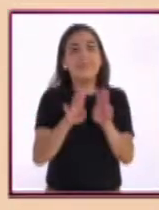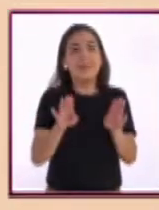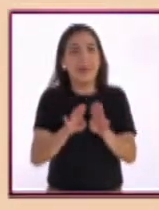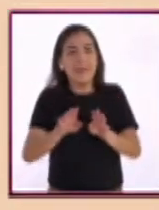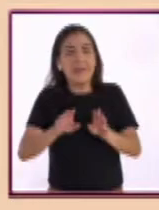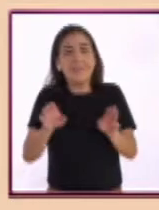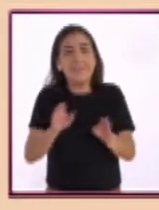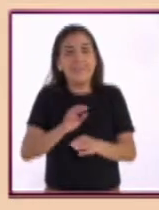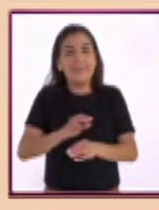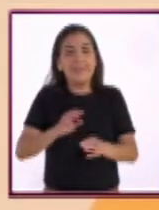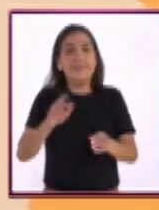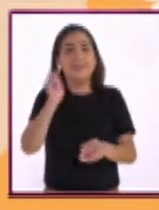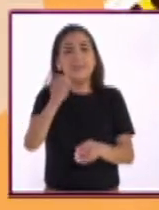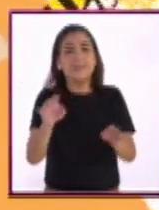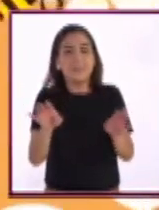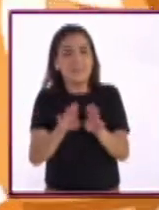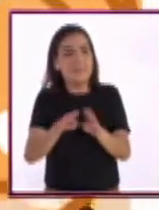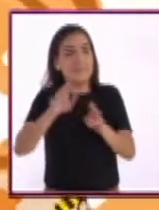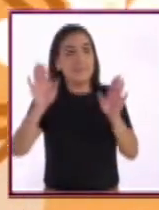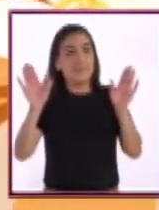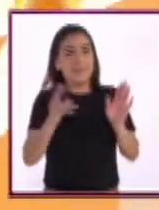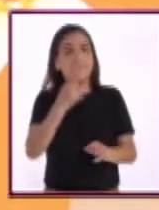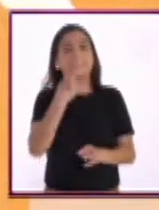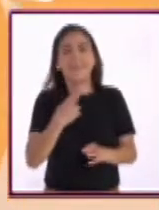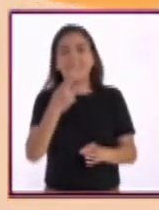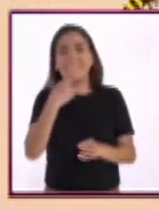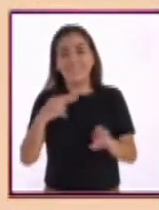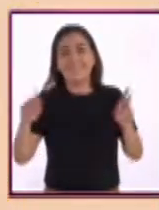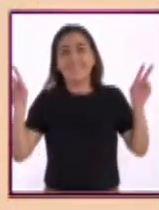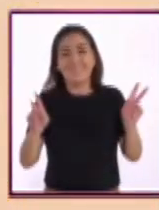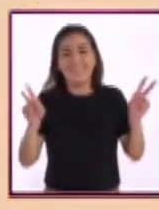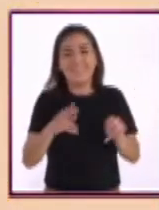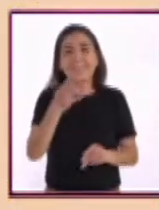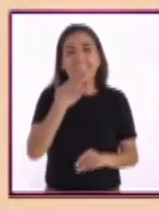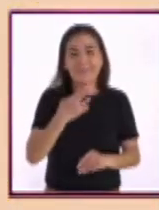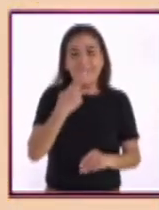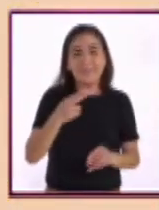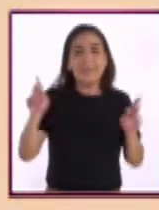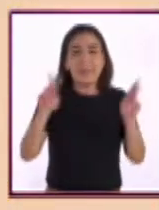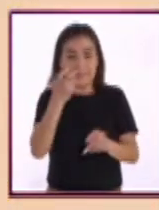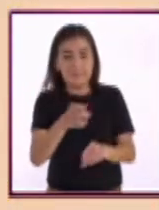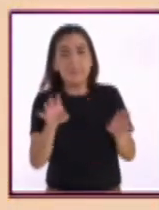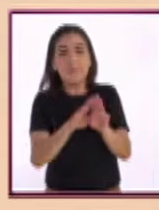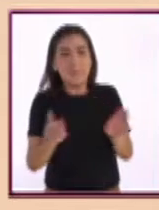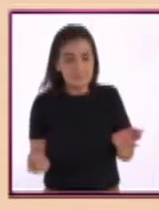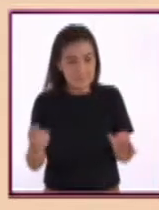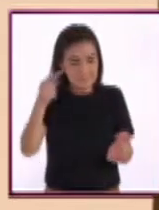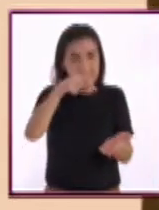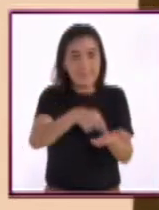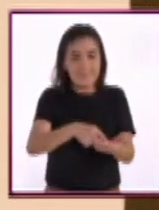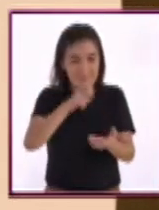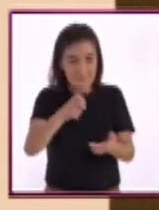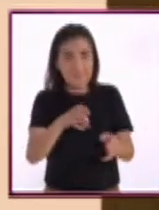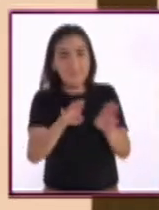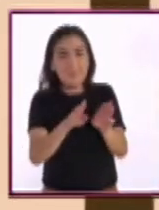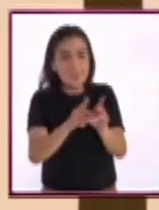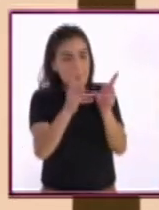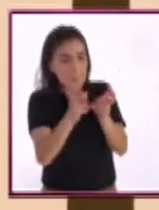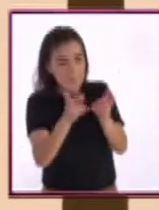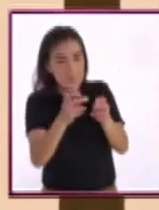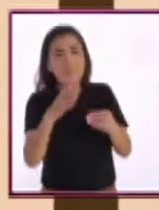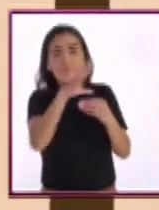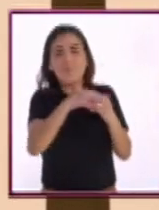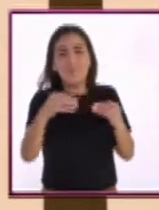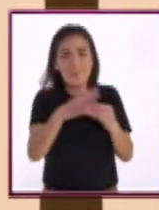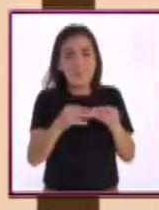Quizá te sorprenda saber que mucha de la comida que llega a tu mesa es gracias a las abejas. Ya sea porque directamente